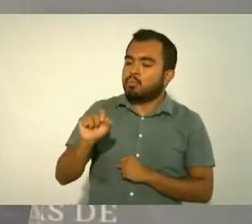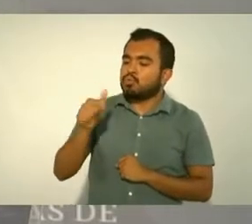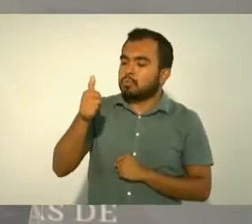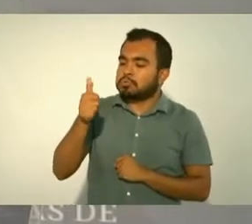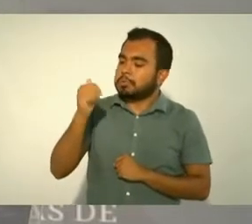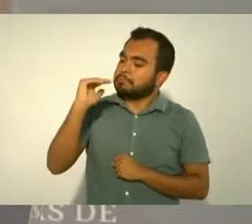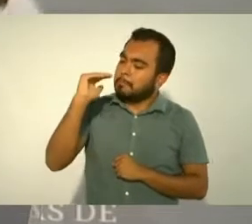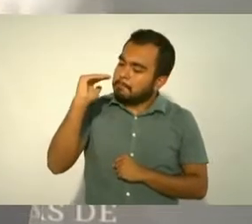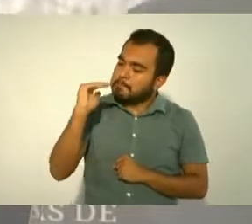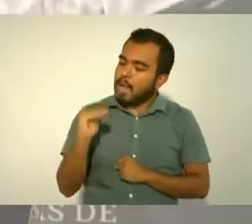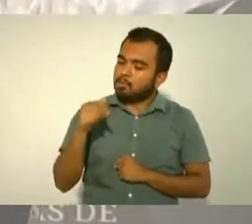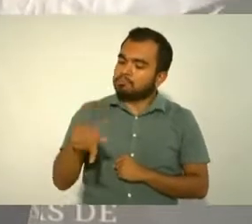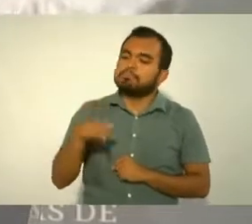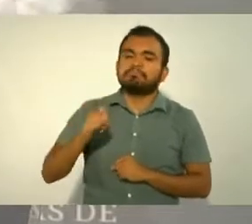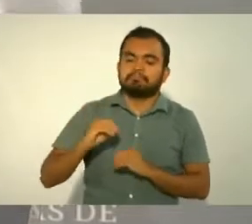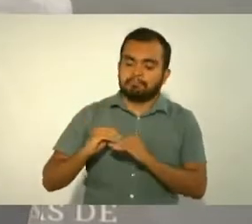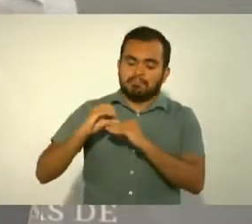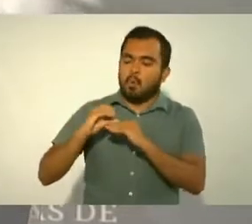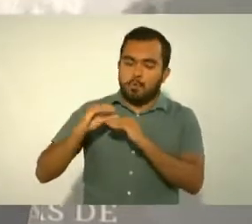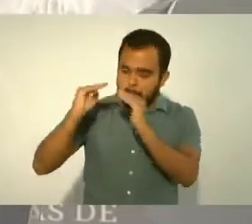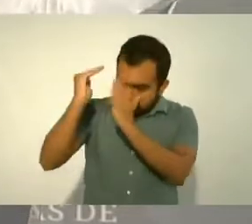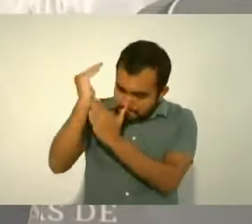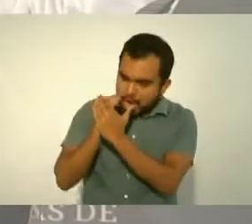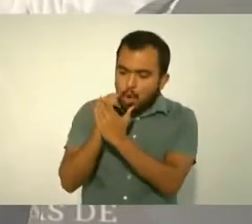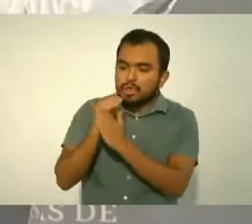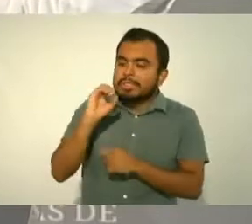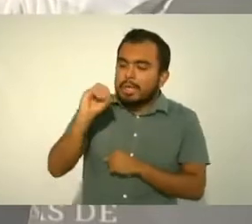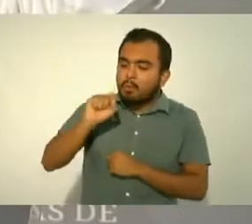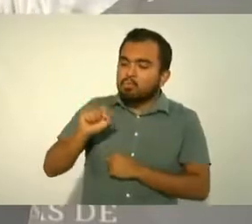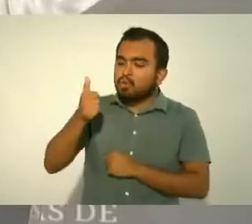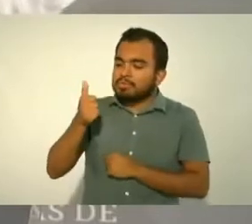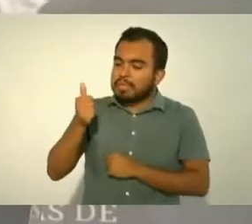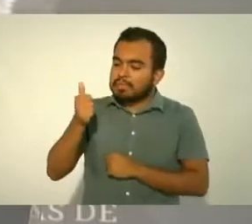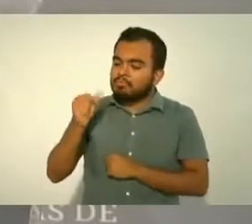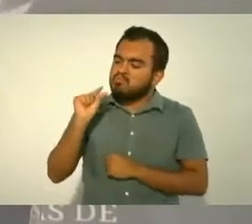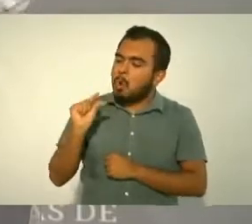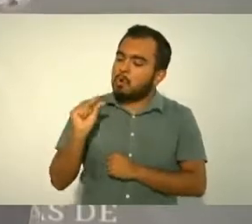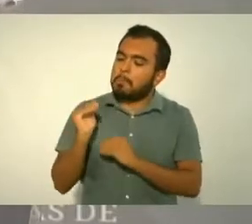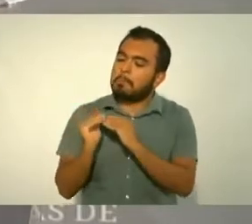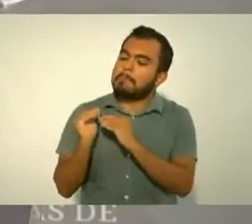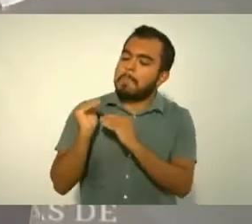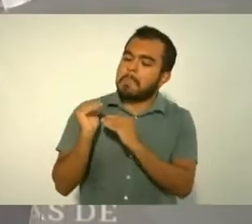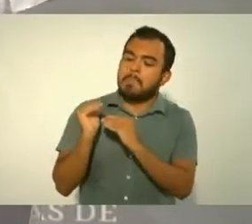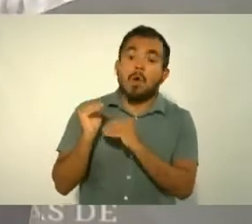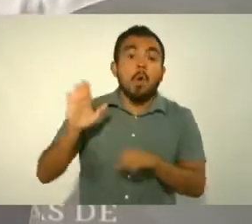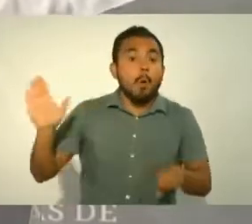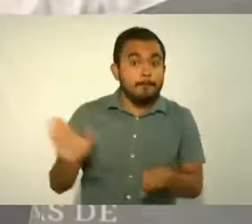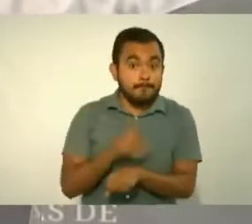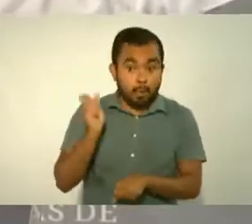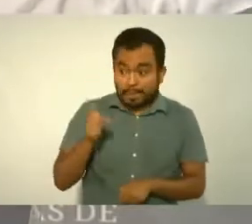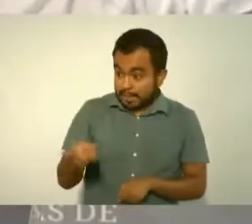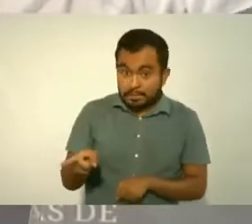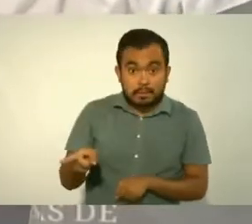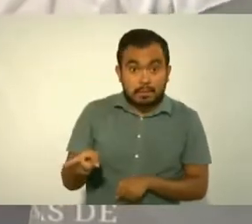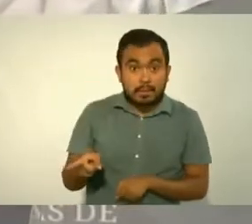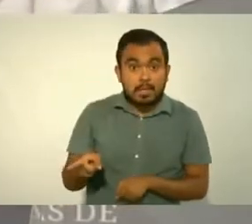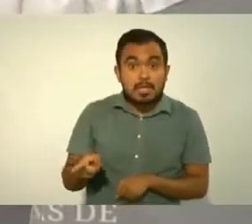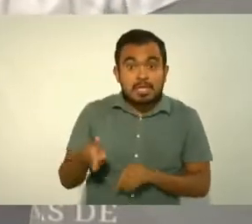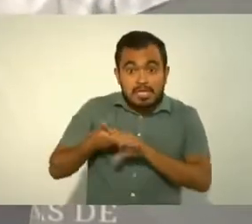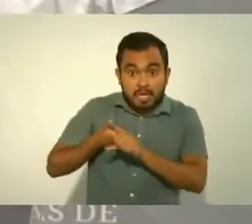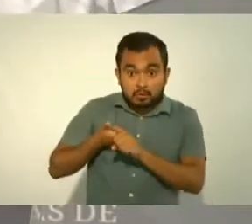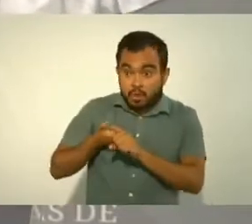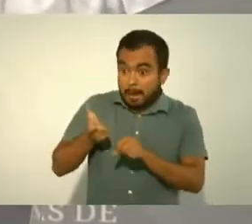porque no ha aumentado el precio de las